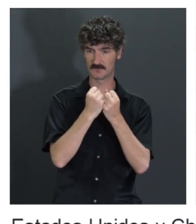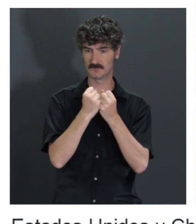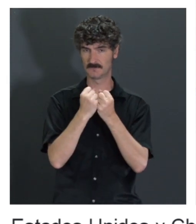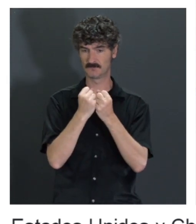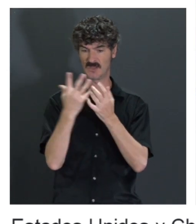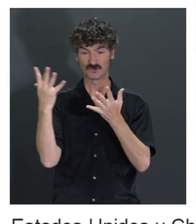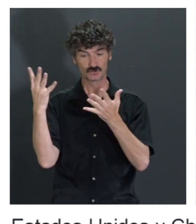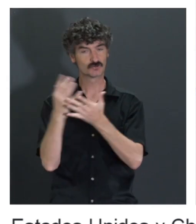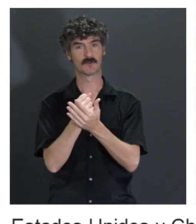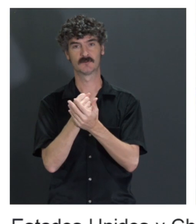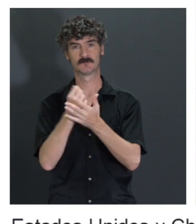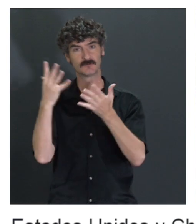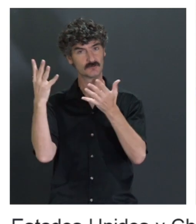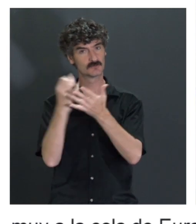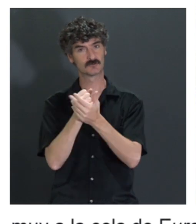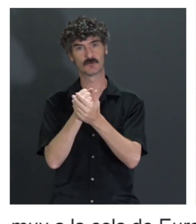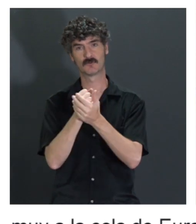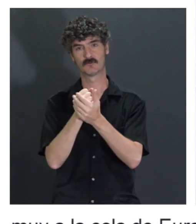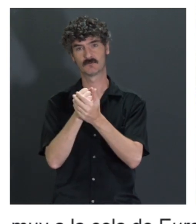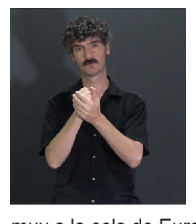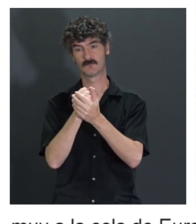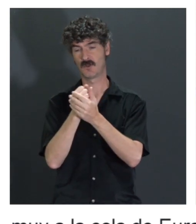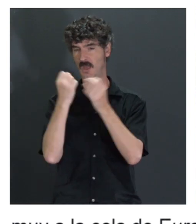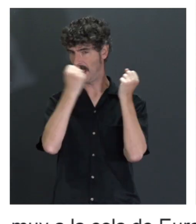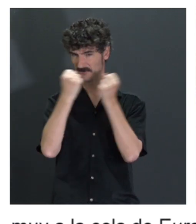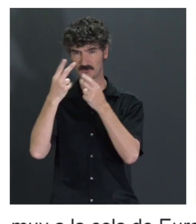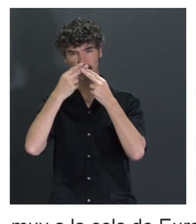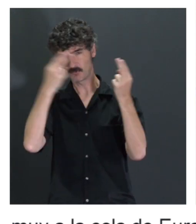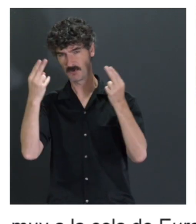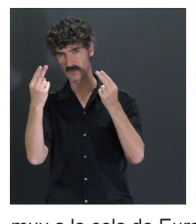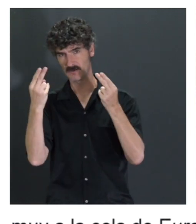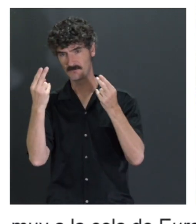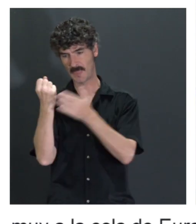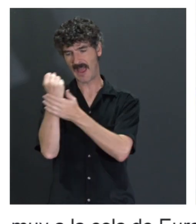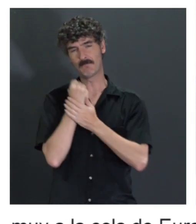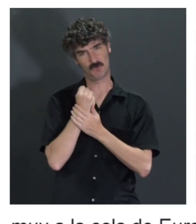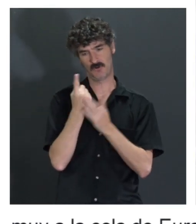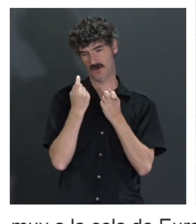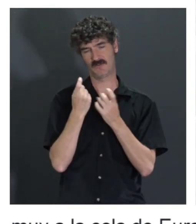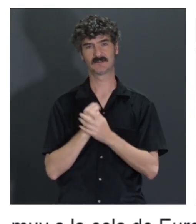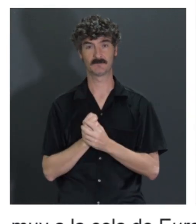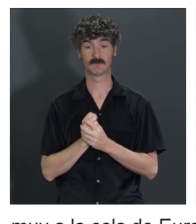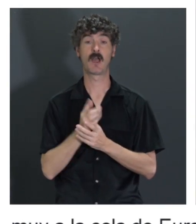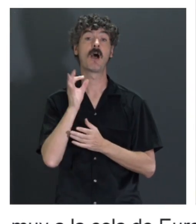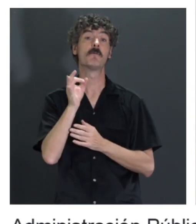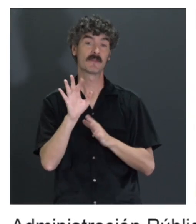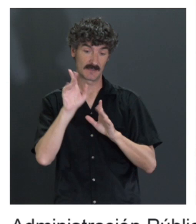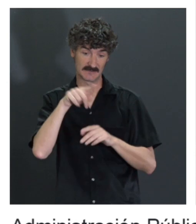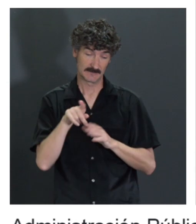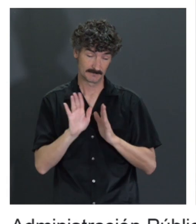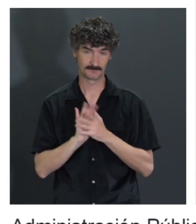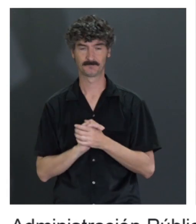implicación de todos los miembros del ecosistema, pero en especial de la administración pública. Muy bien. A ver si es verdad. Ojalá.